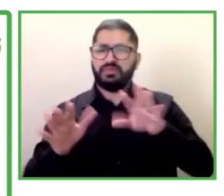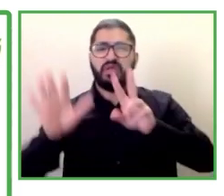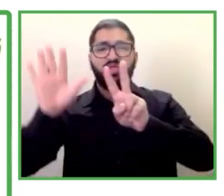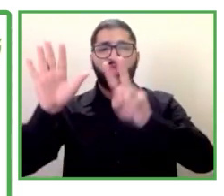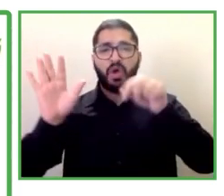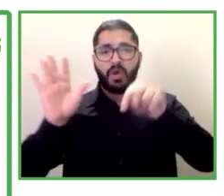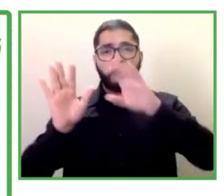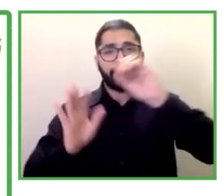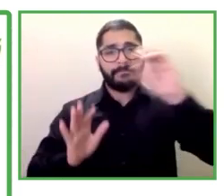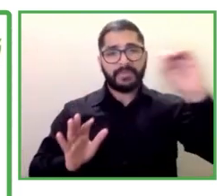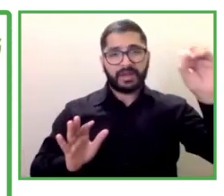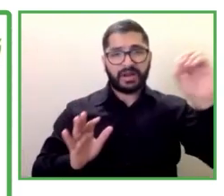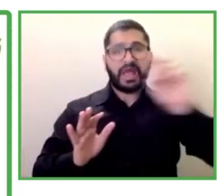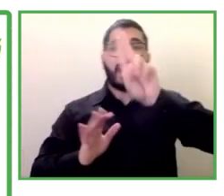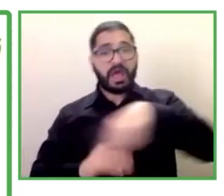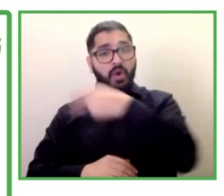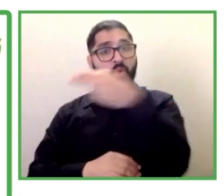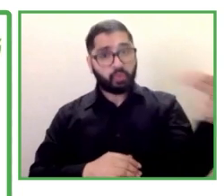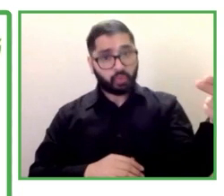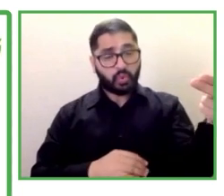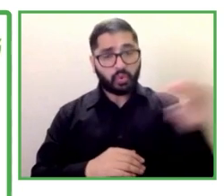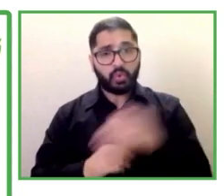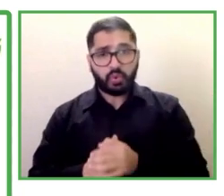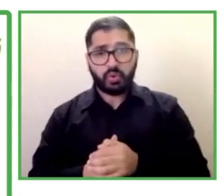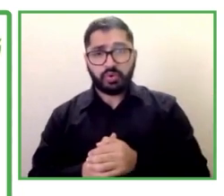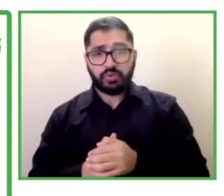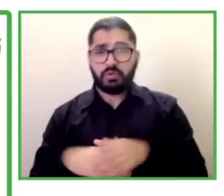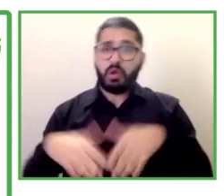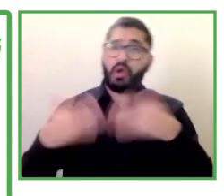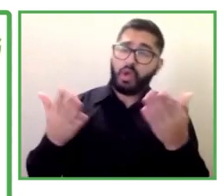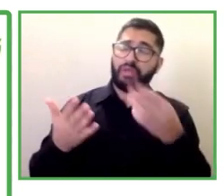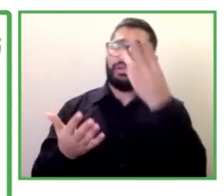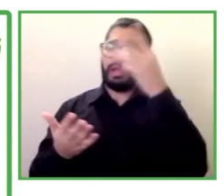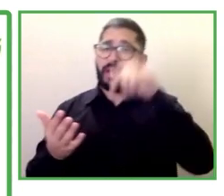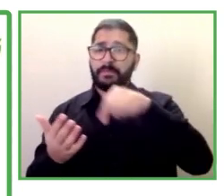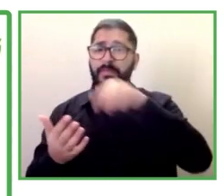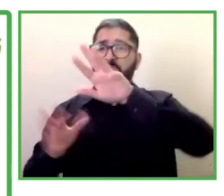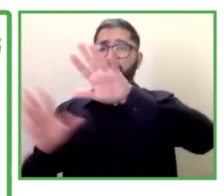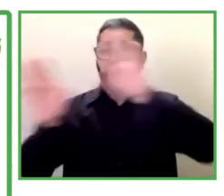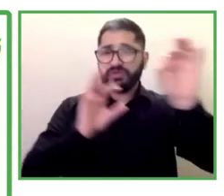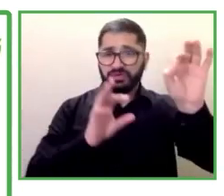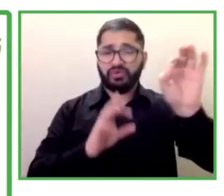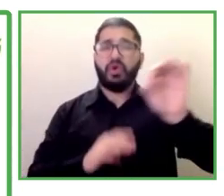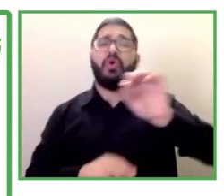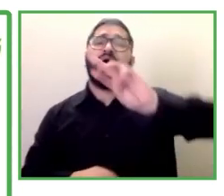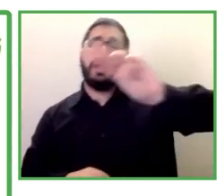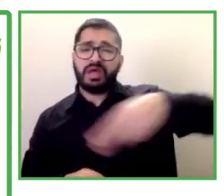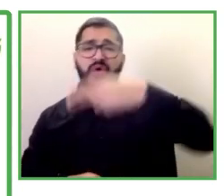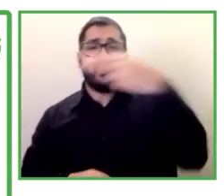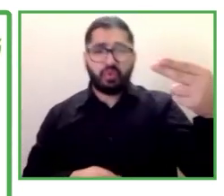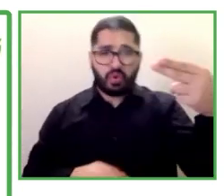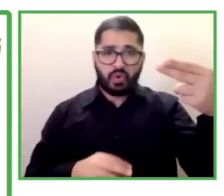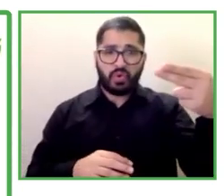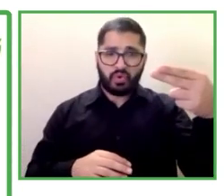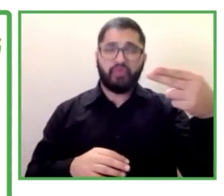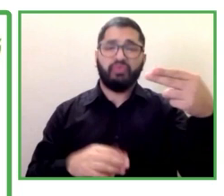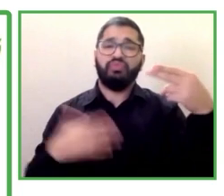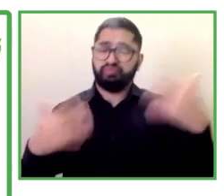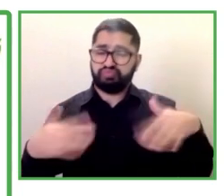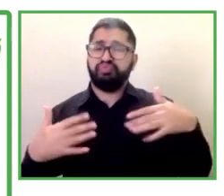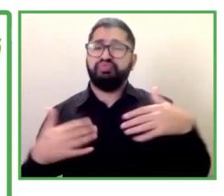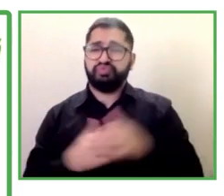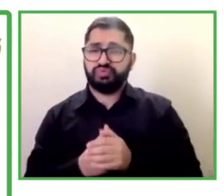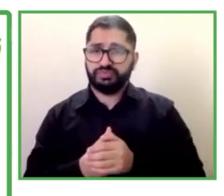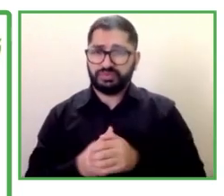euros 7 euros y las subvenciones también se benefician de las subvenciones para la adaptación de puestos de trabajo se